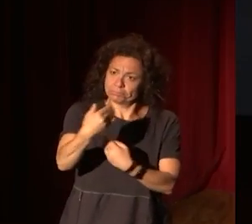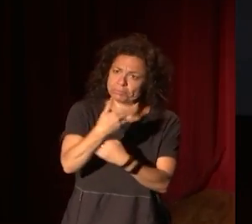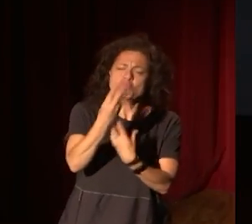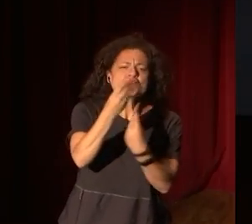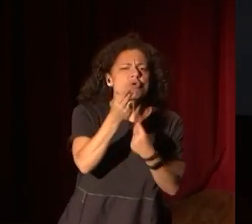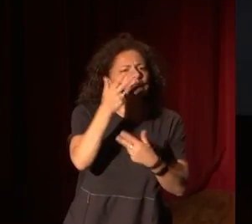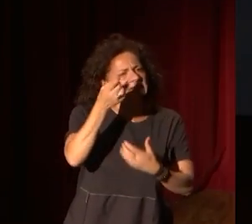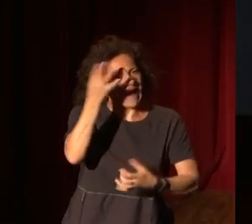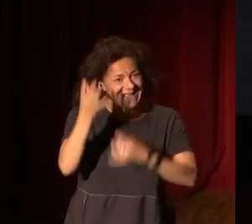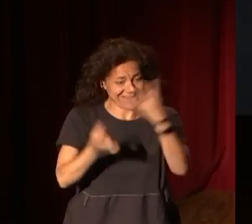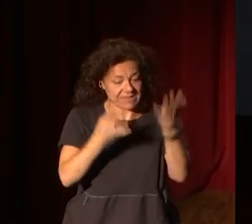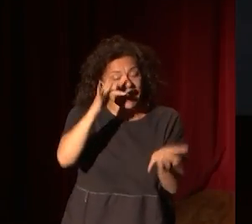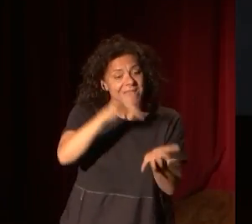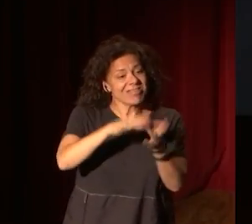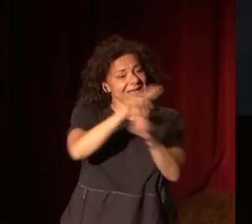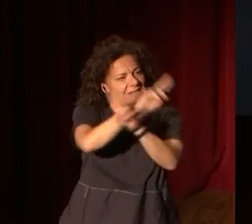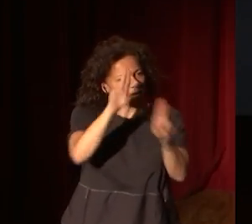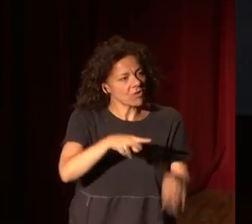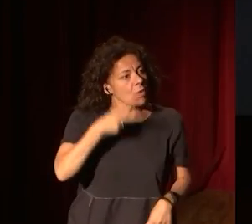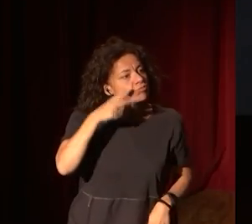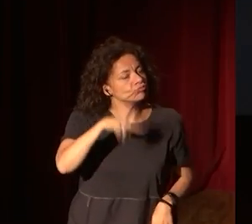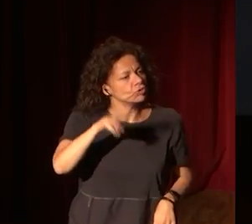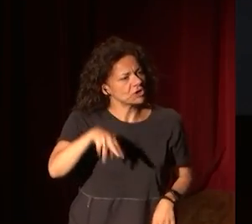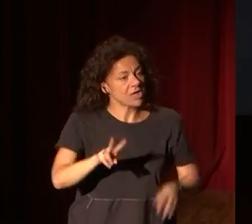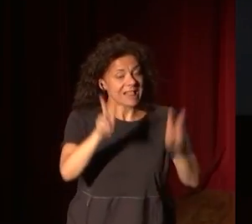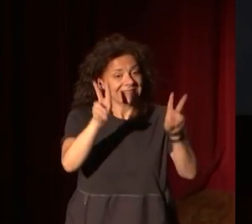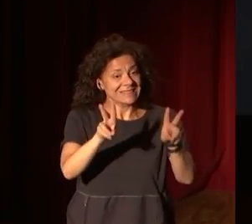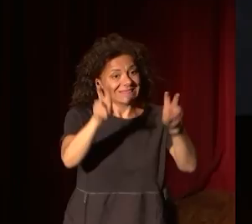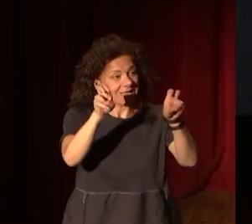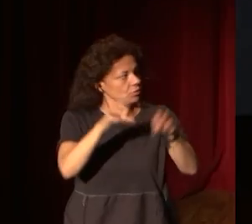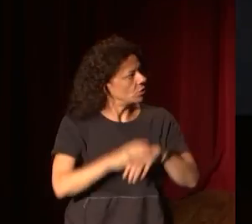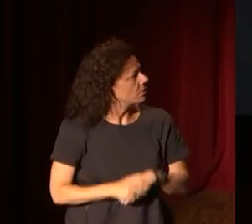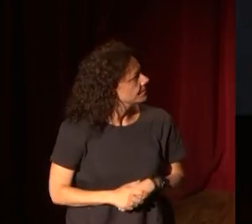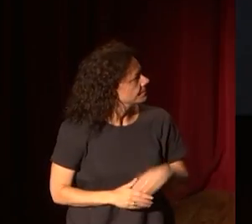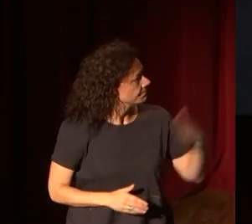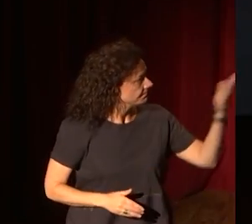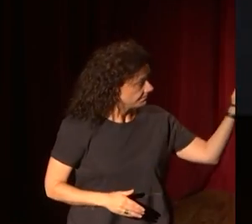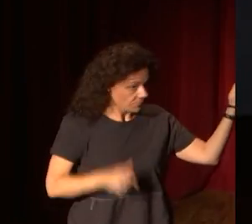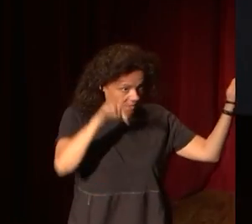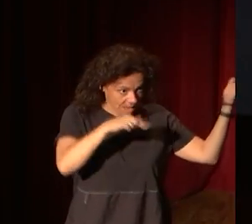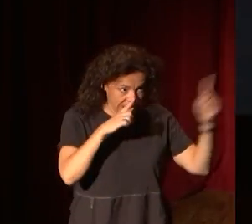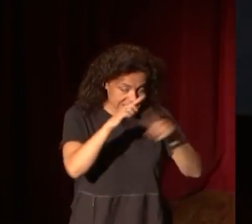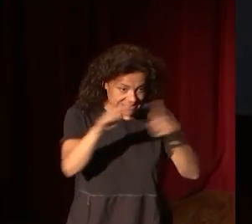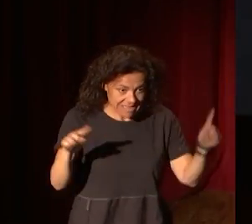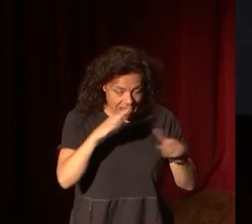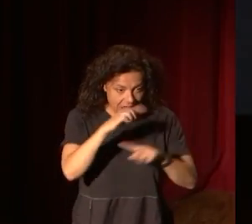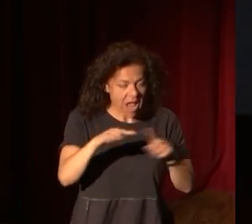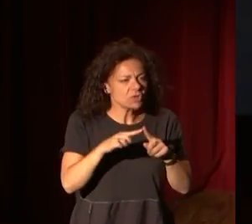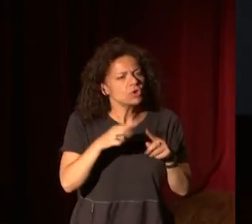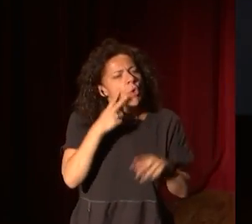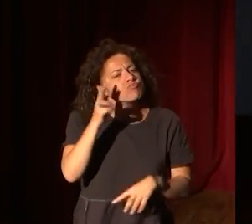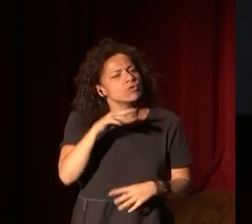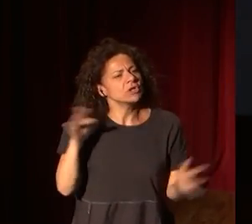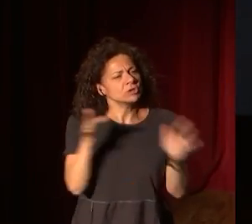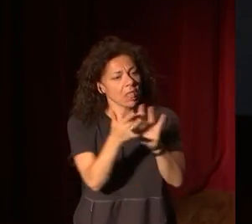Y el Día Internacional de los Museos, cuyo título es, este año, es Museos hiperconectados,